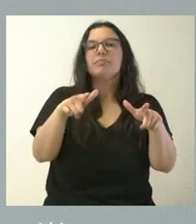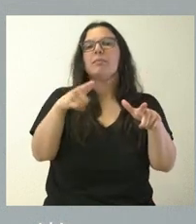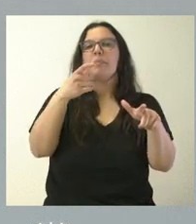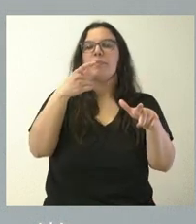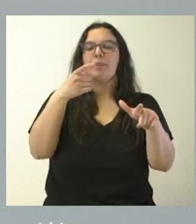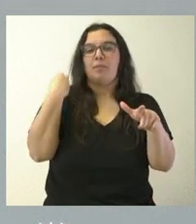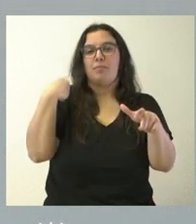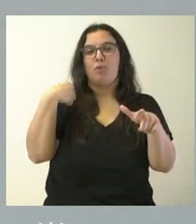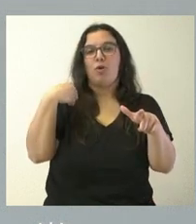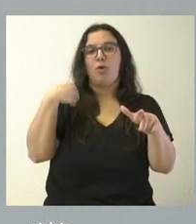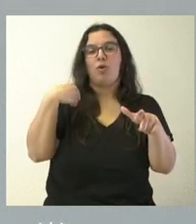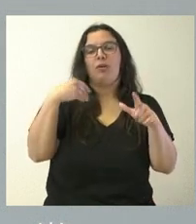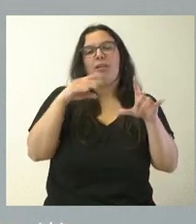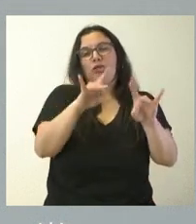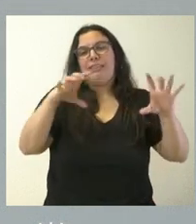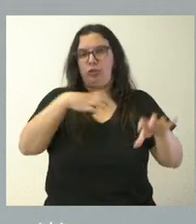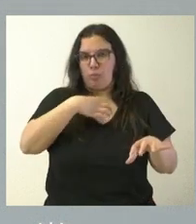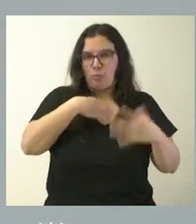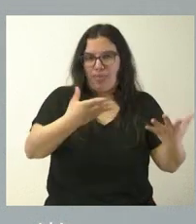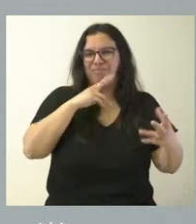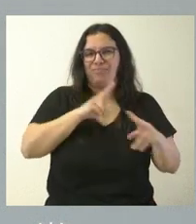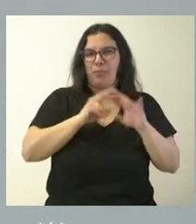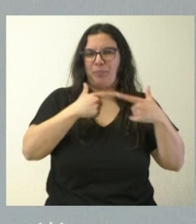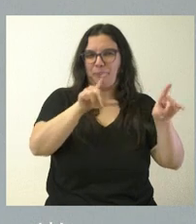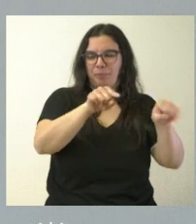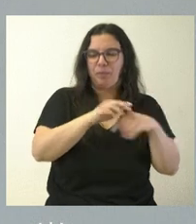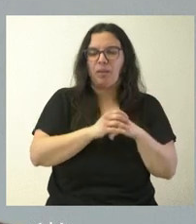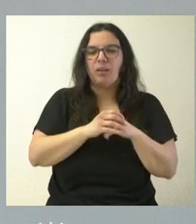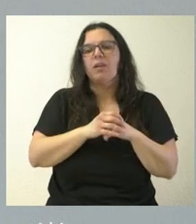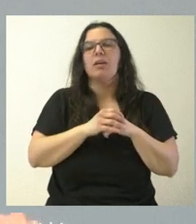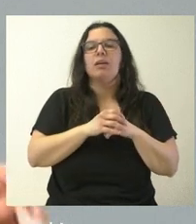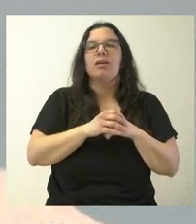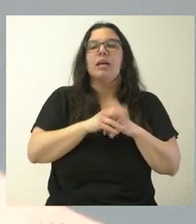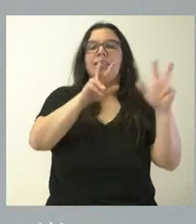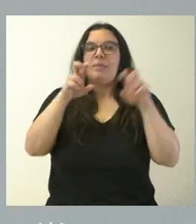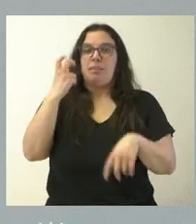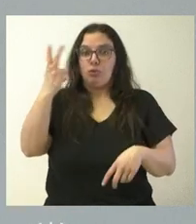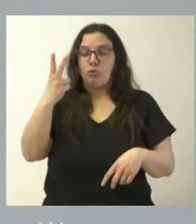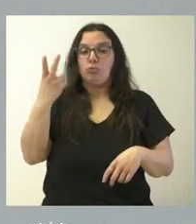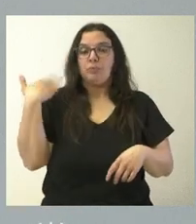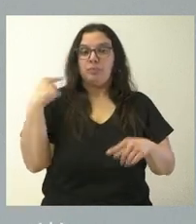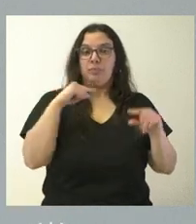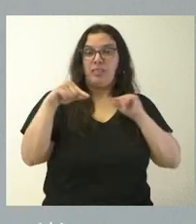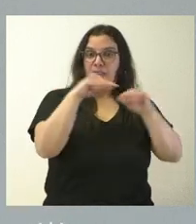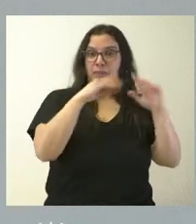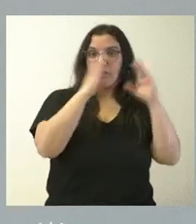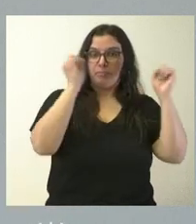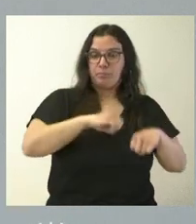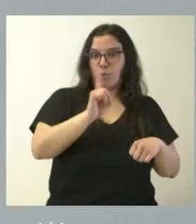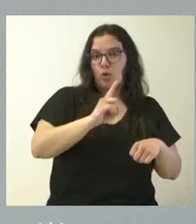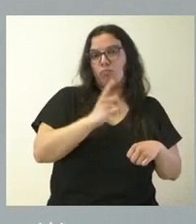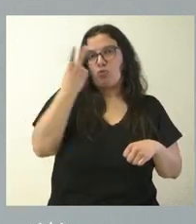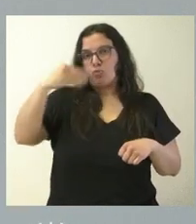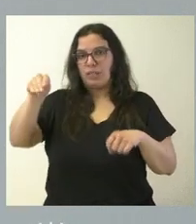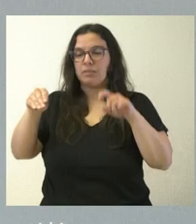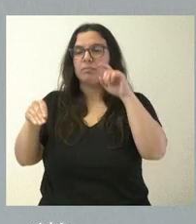inmaterial. Dos asuntos más que comentarles, que, aunque no son objeto de los acuerdos y